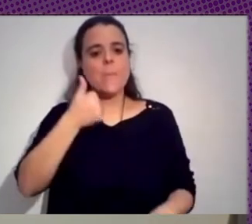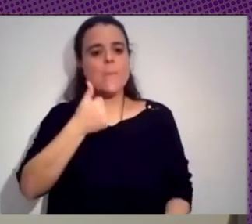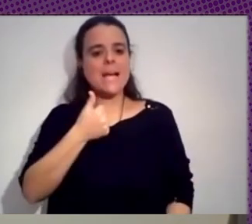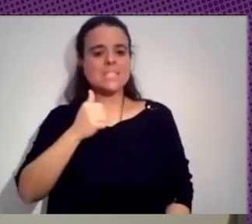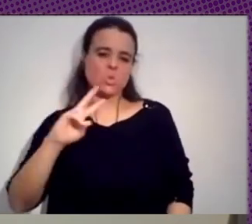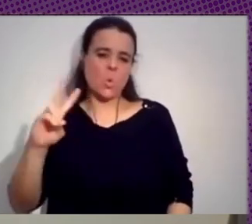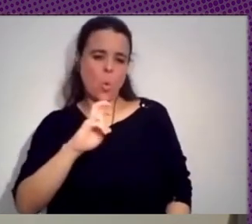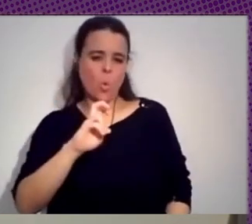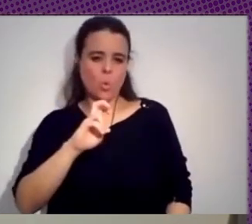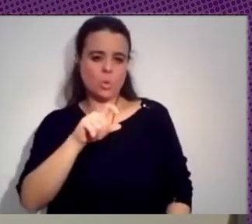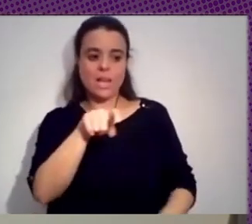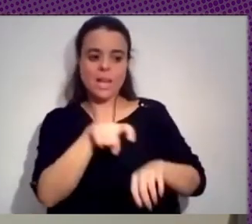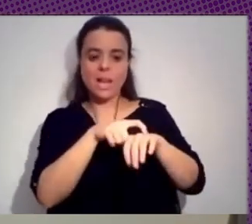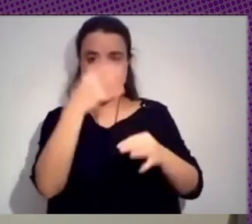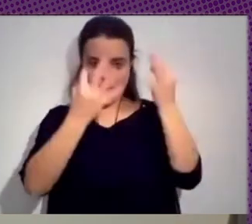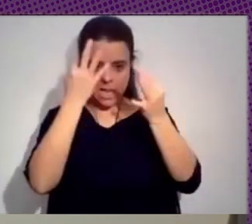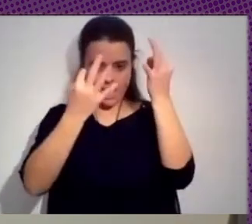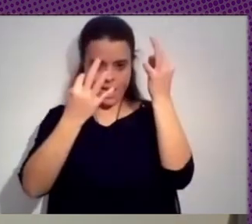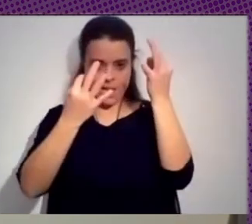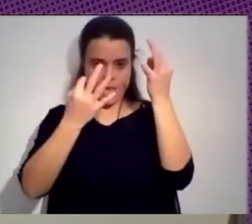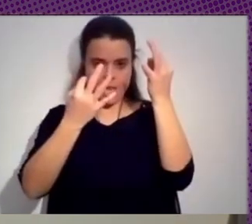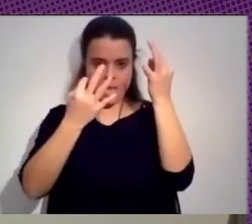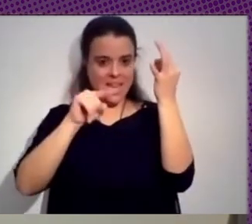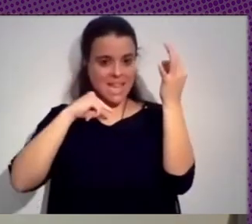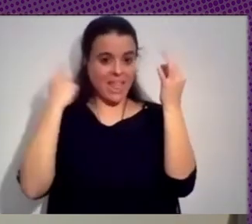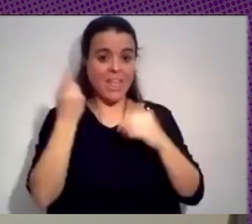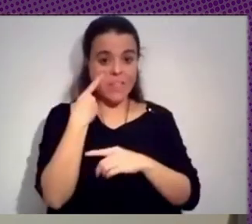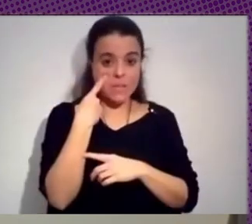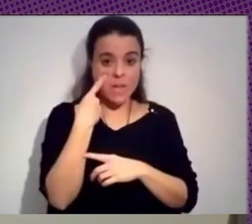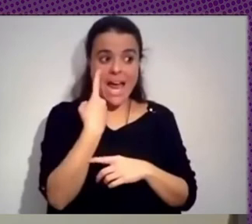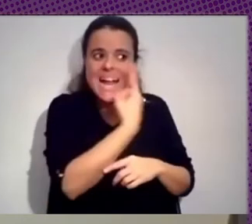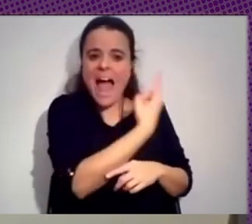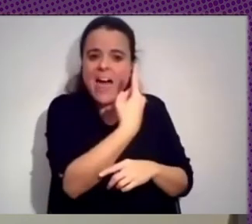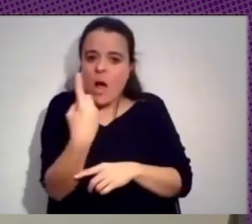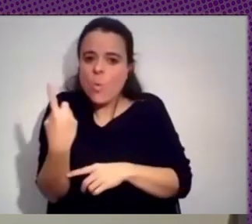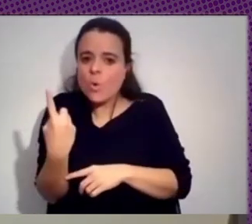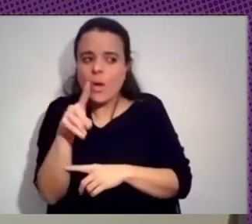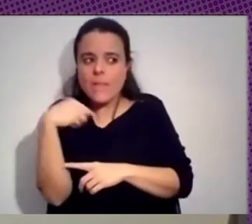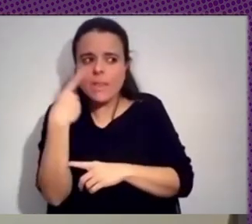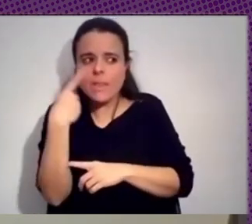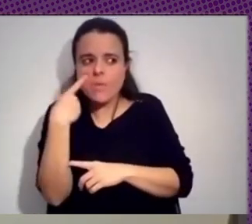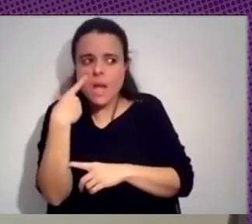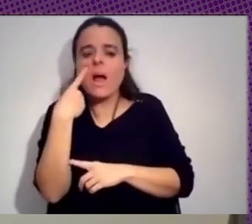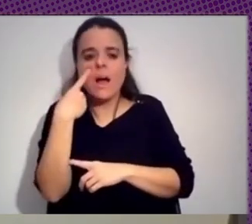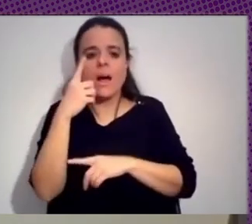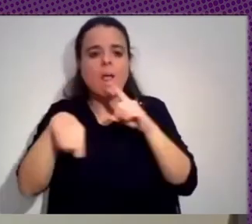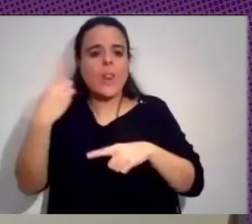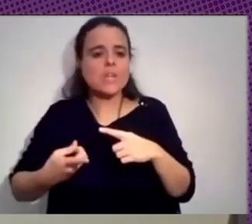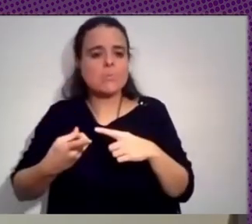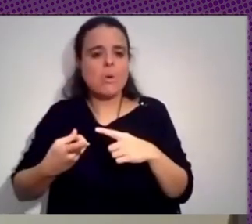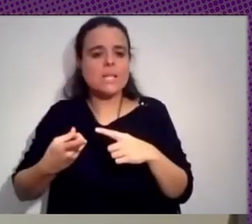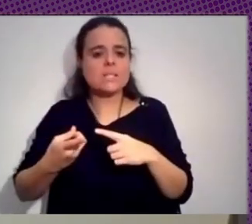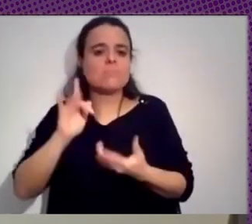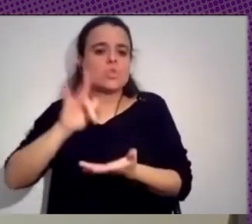este tipo de datos, este tipo de metadata de cada actor para poder identificar si hay una campaña o distintos actores que